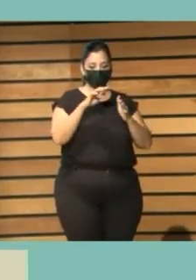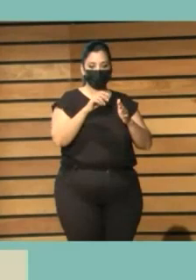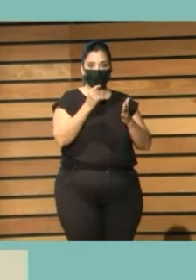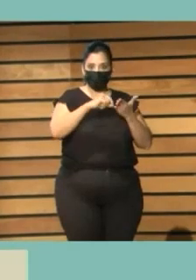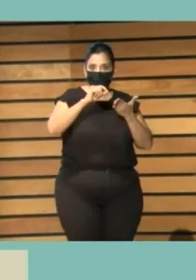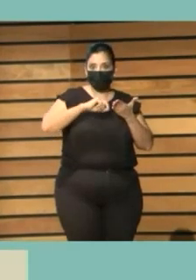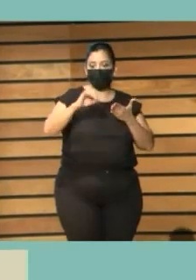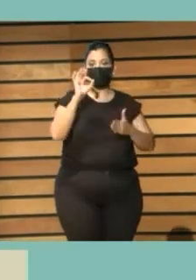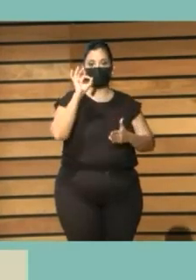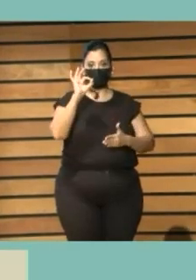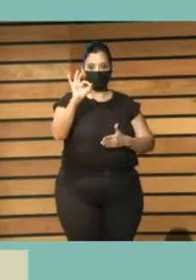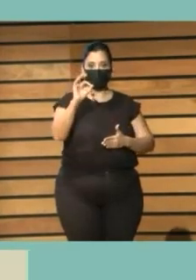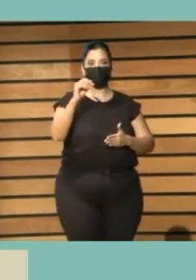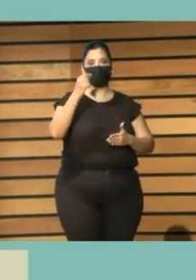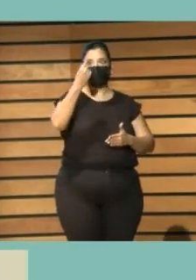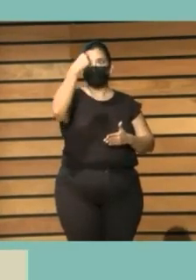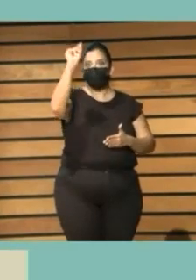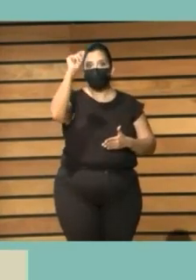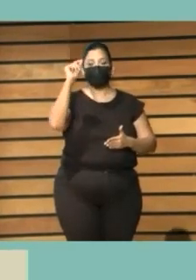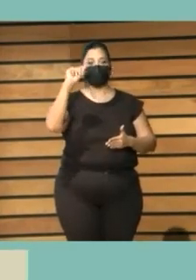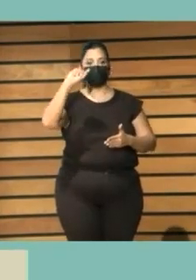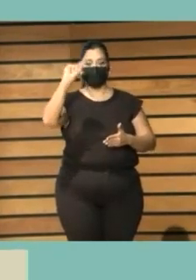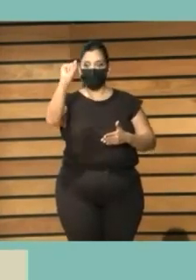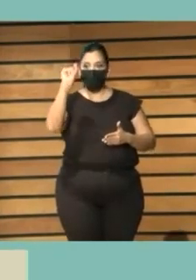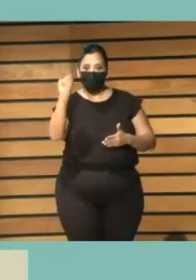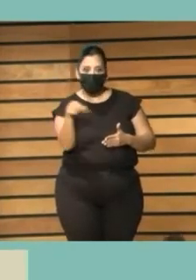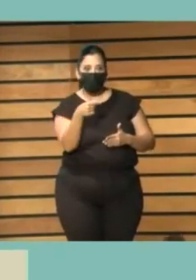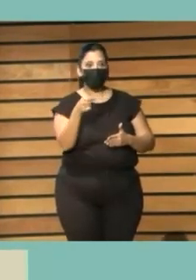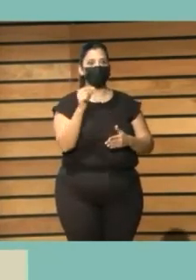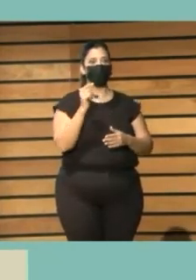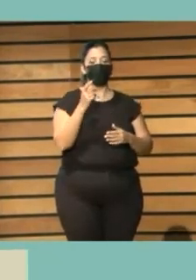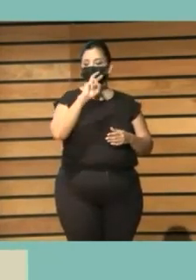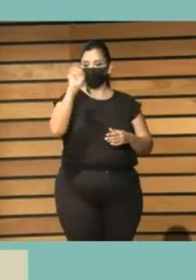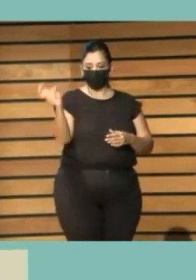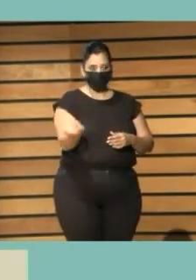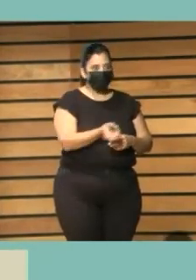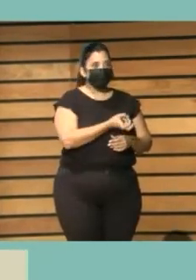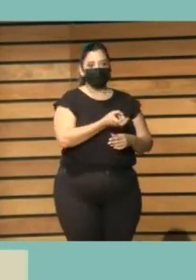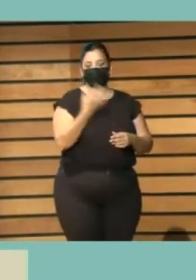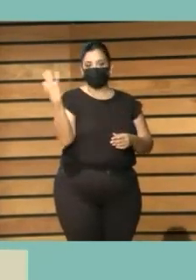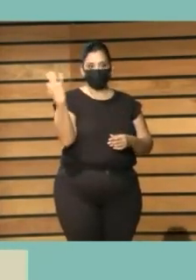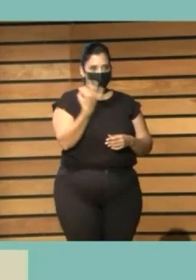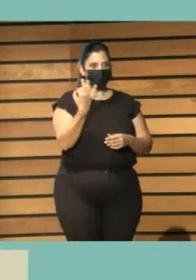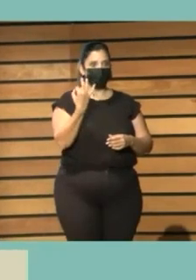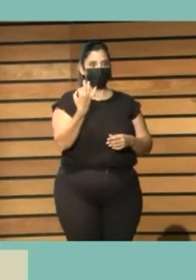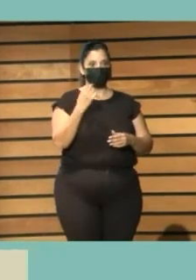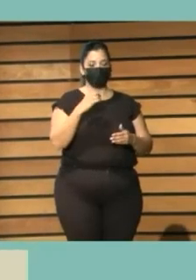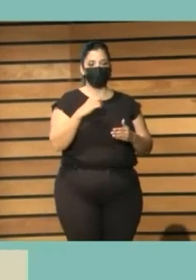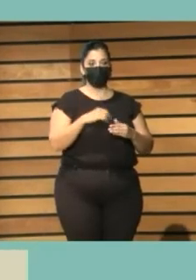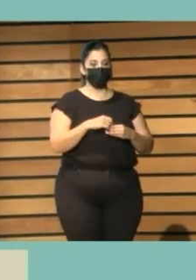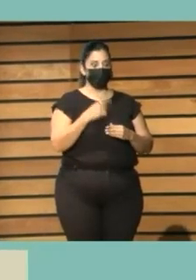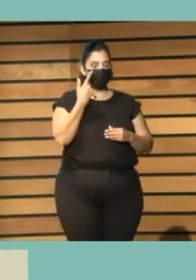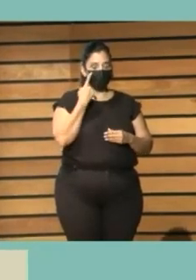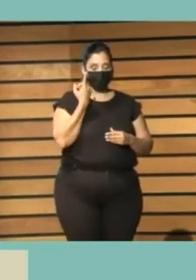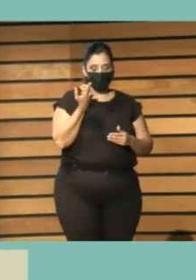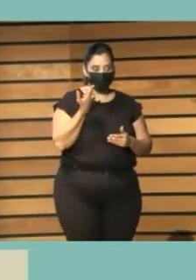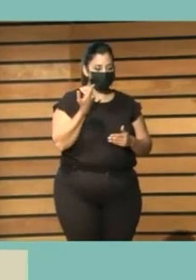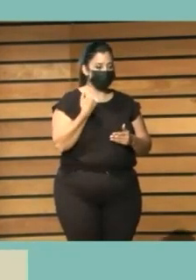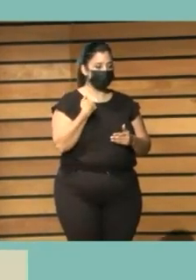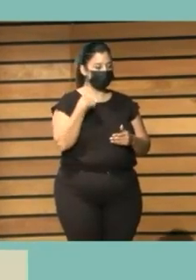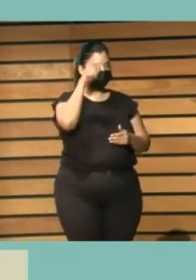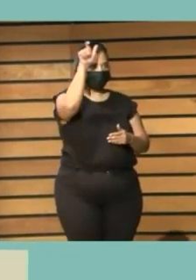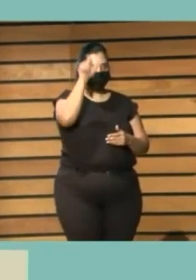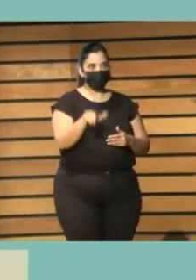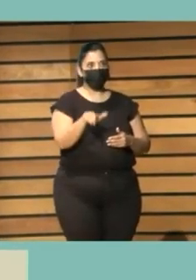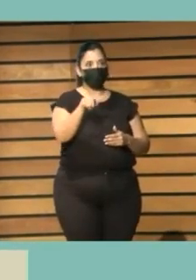faltas de ortografía. La cantidad de hilos que se abrían, la identificación de las